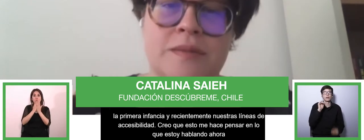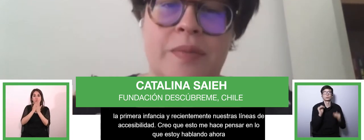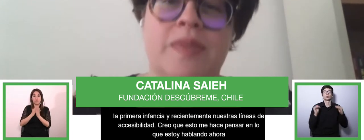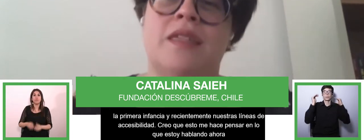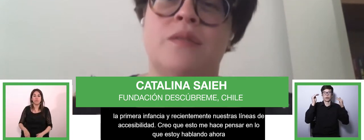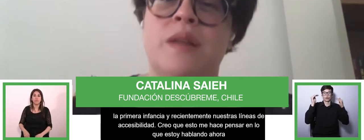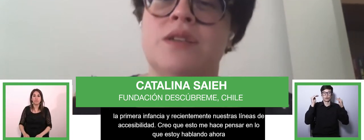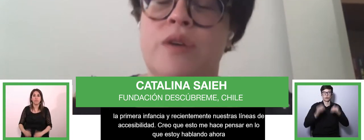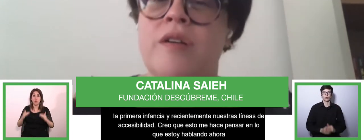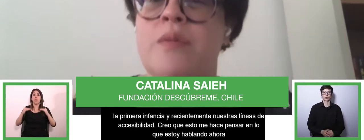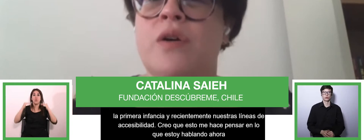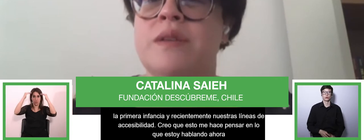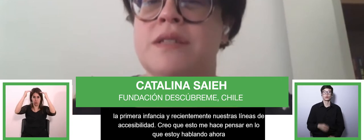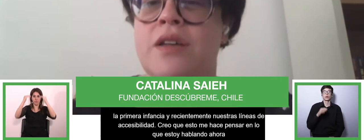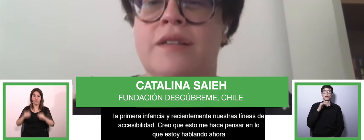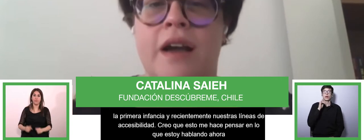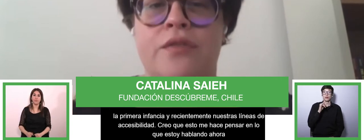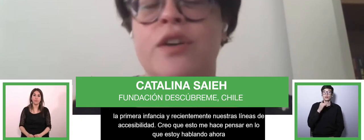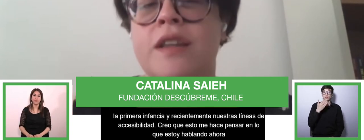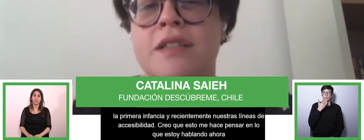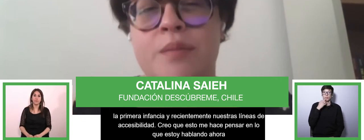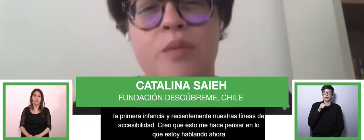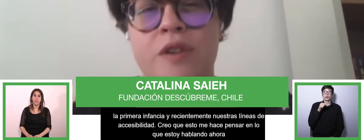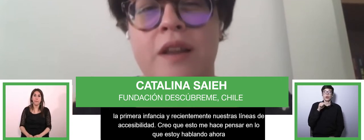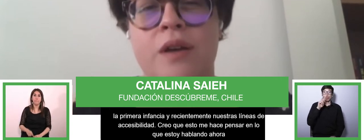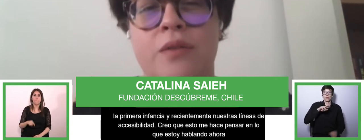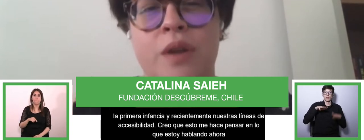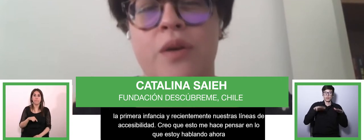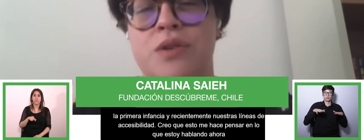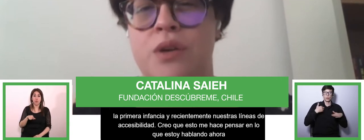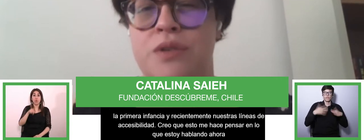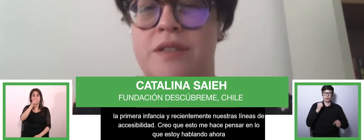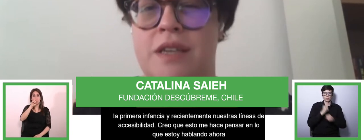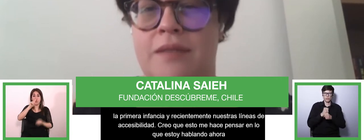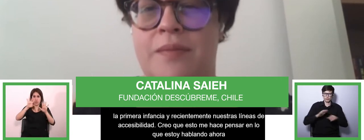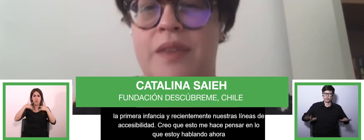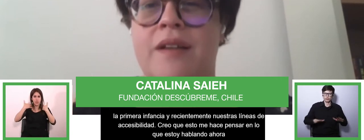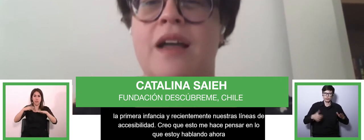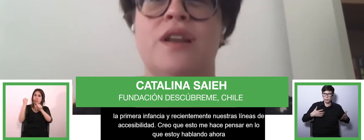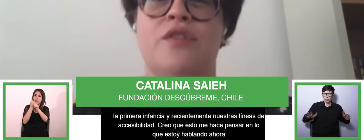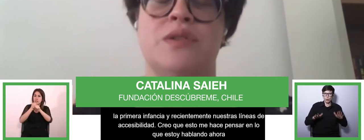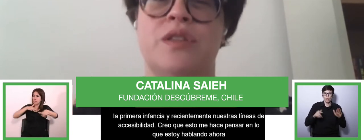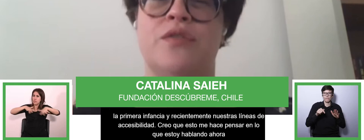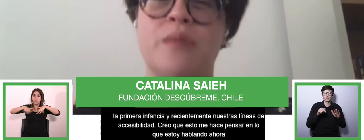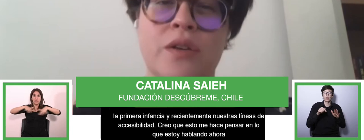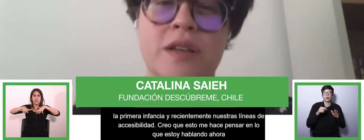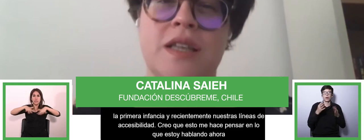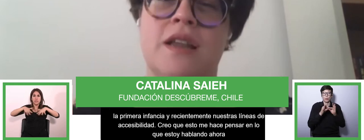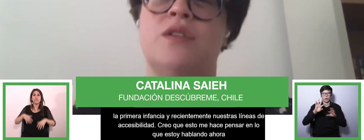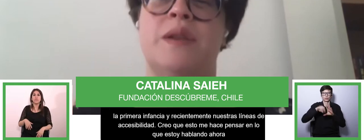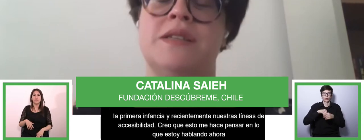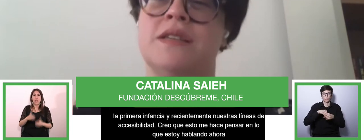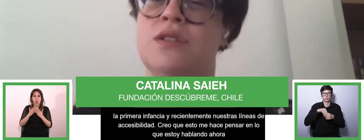Con esto, desde 2019, hemos comenzado a trabajar en fortalecer y promover una educación inclusiva en Chile, trabajando en la formación